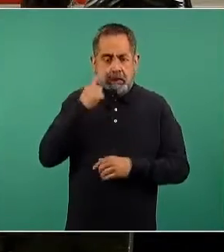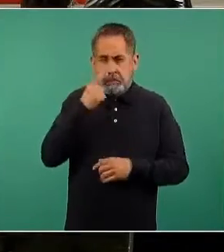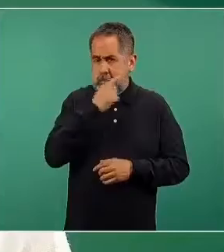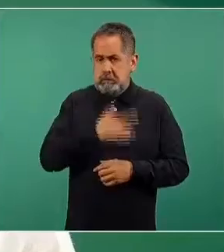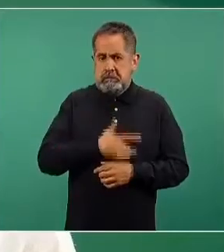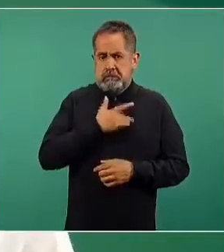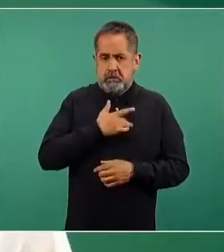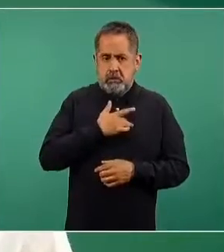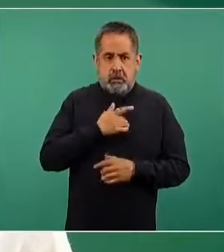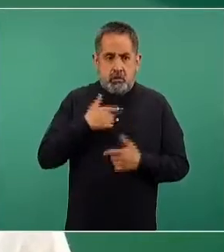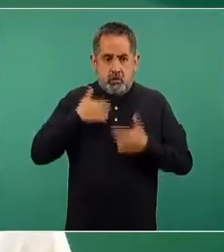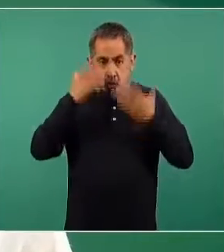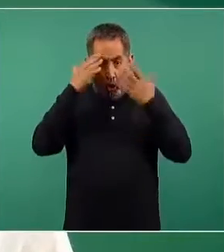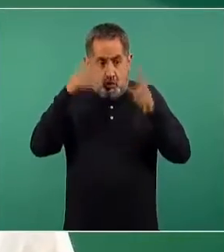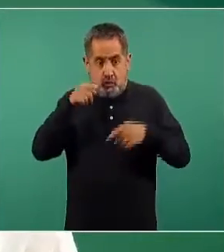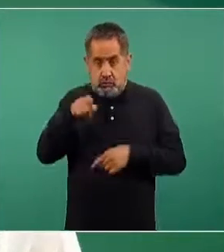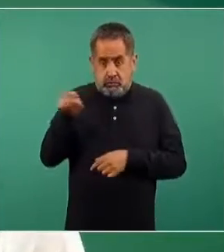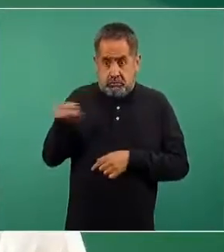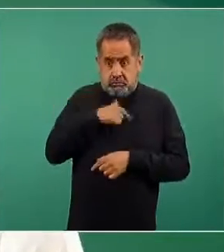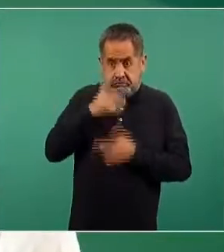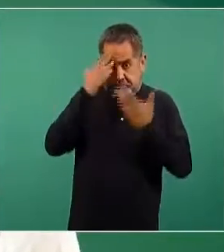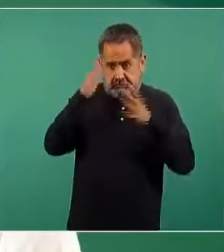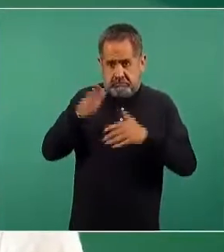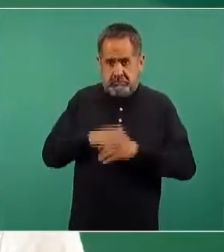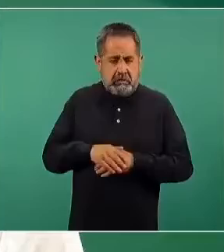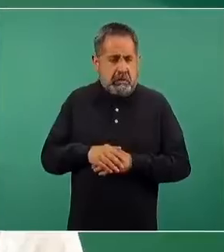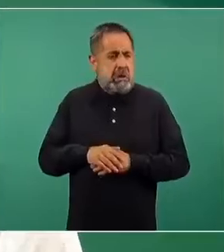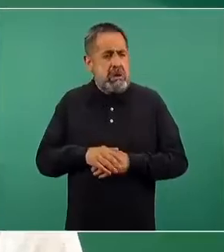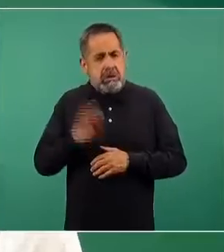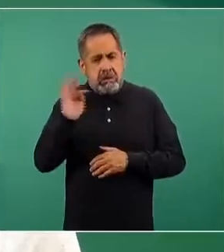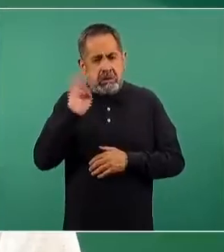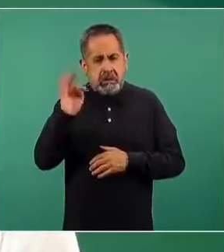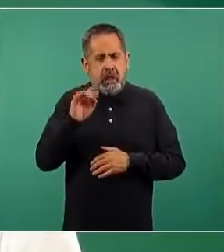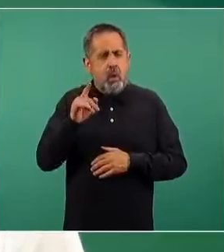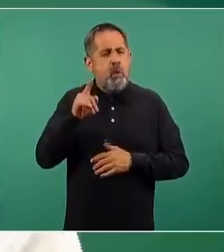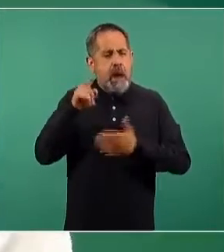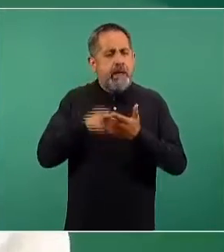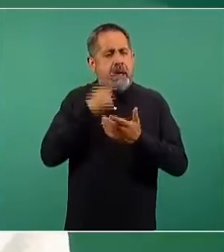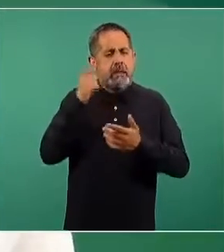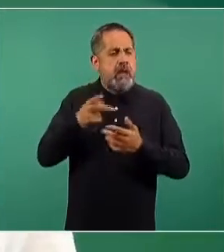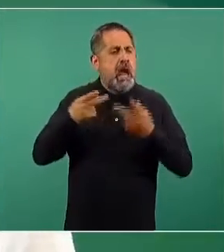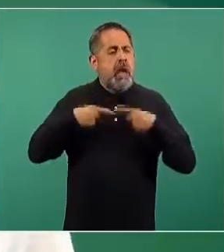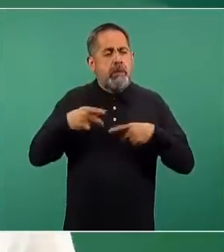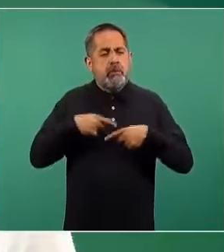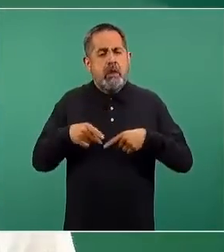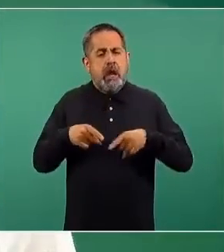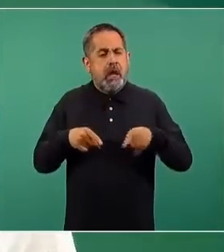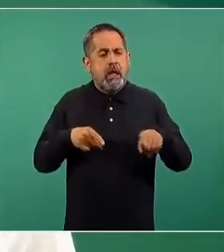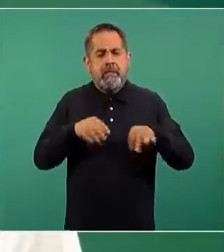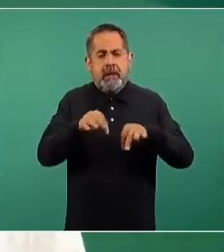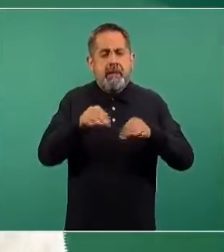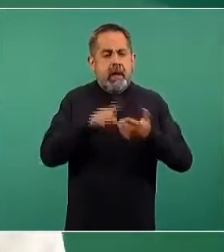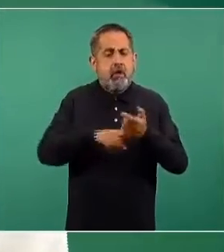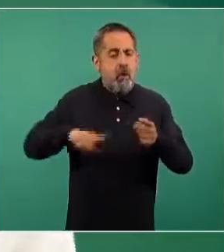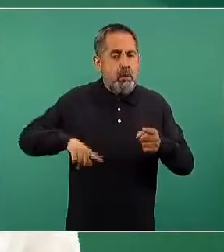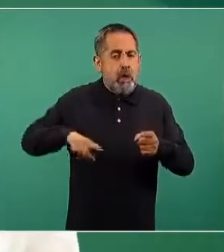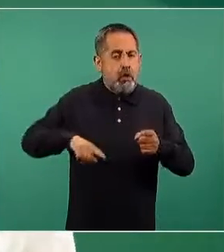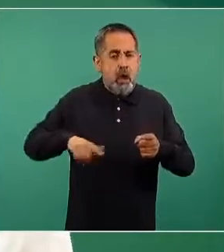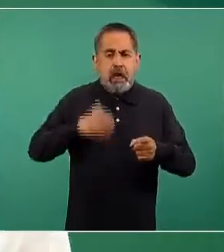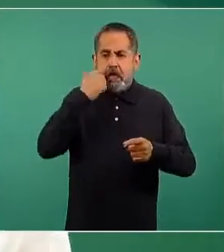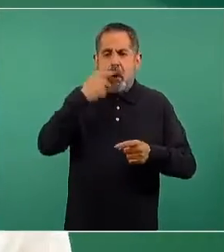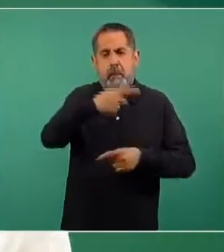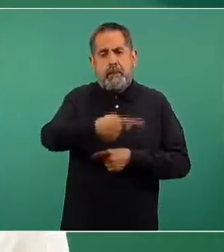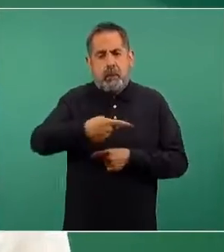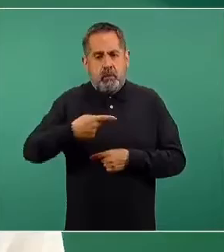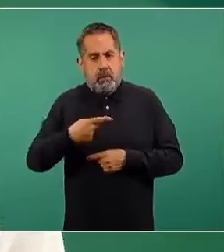propia, no los conocemos o no las conocemos. En alguna ocasión nos ocurrió que una persona trabajadora del gobierno también quiso